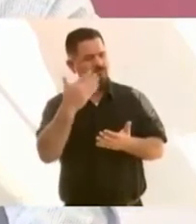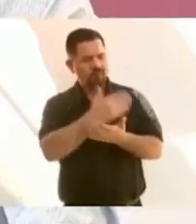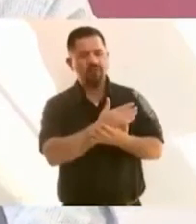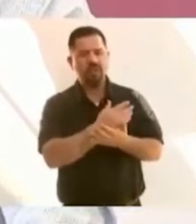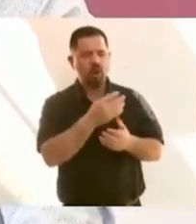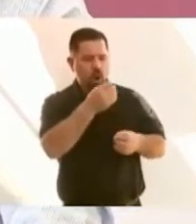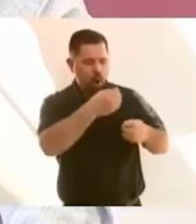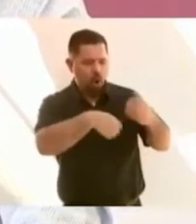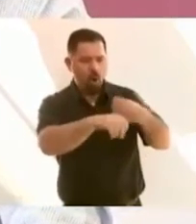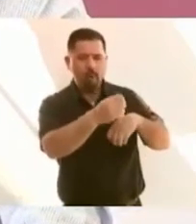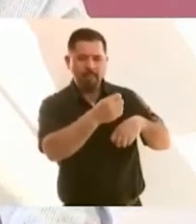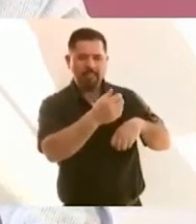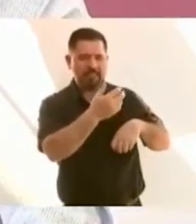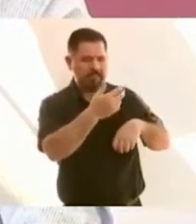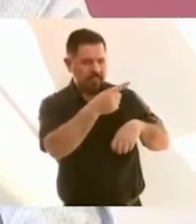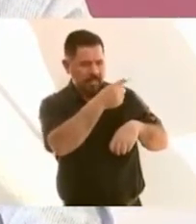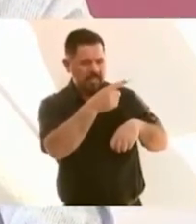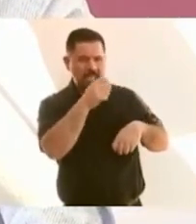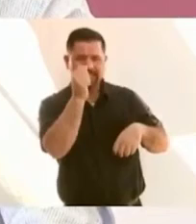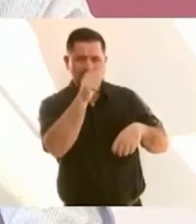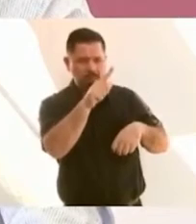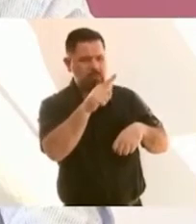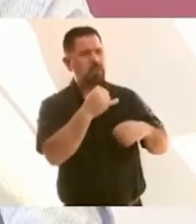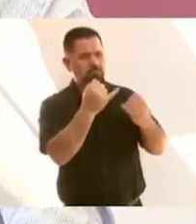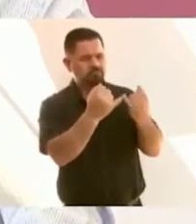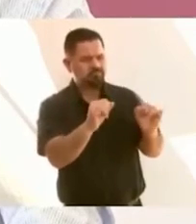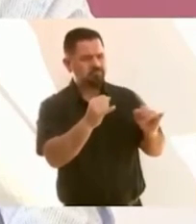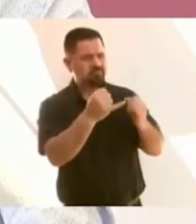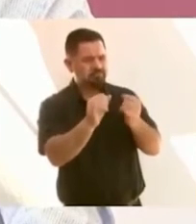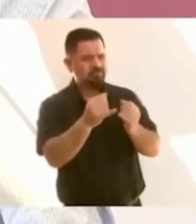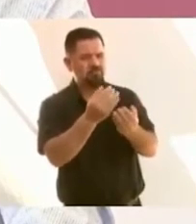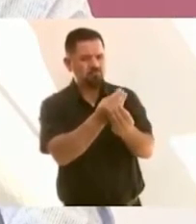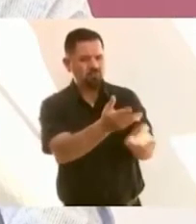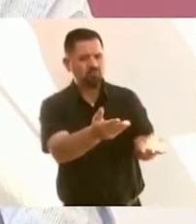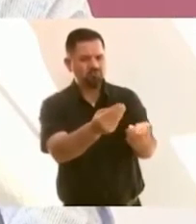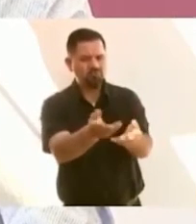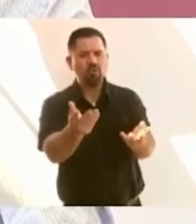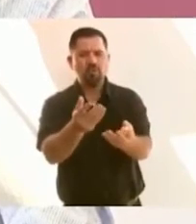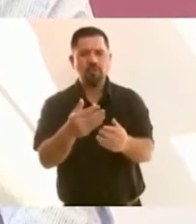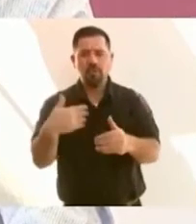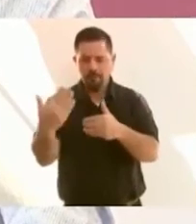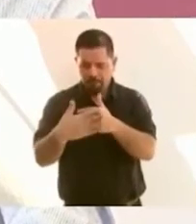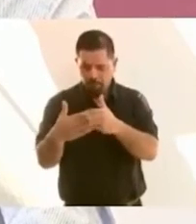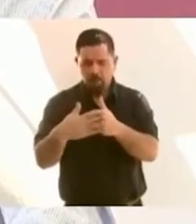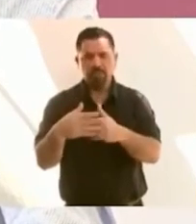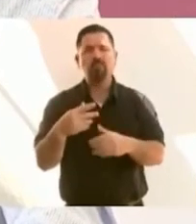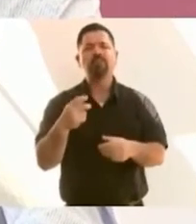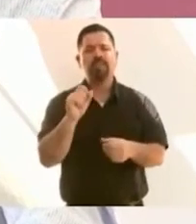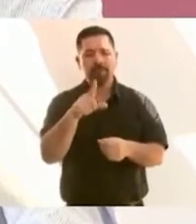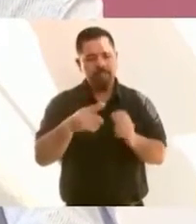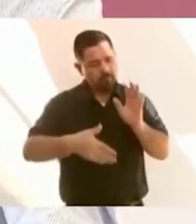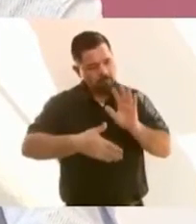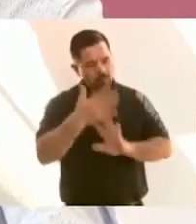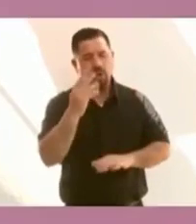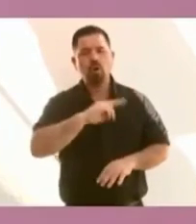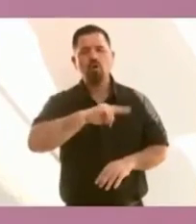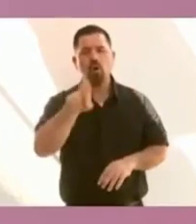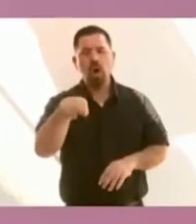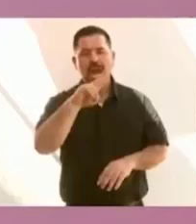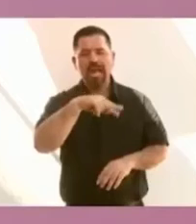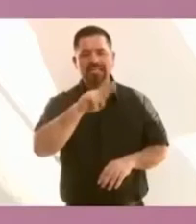para San Luis, Río Colorado y voy a hacer lo propio en Nogales. Pero ahora